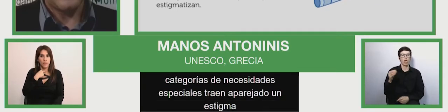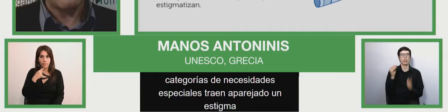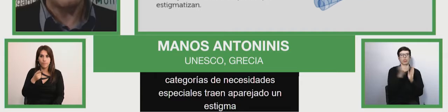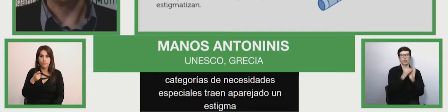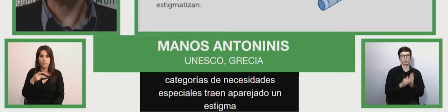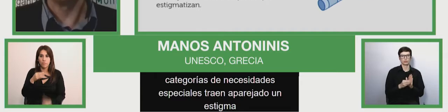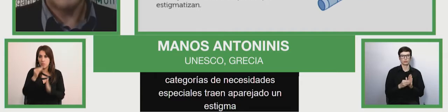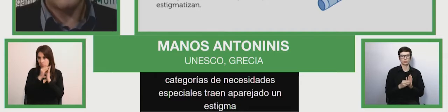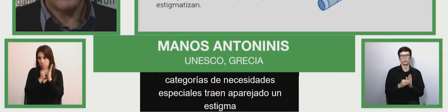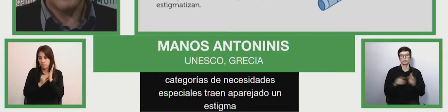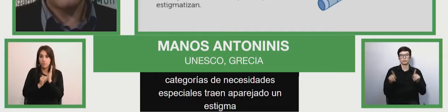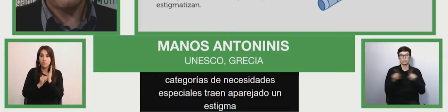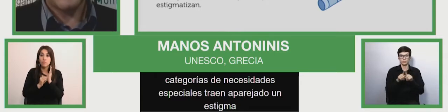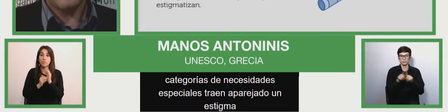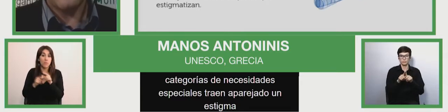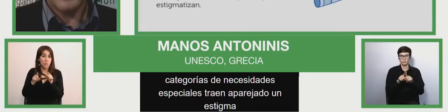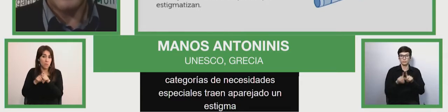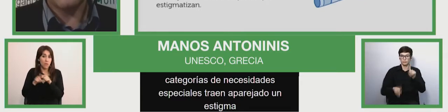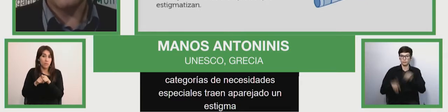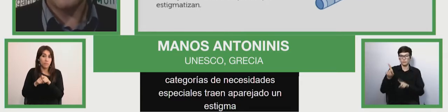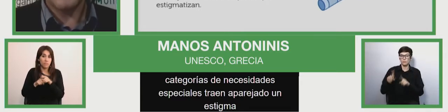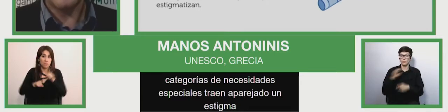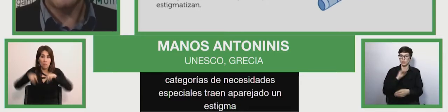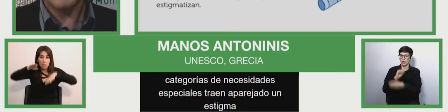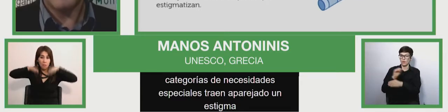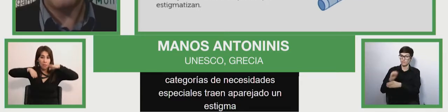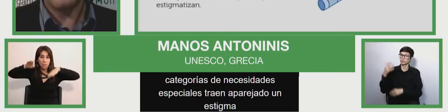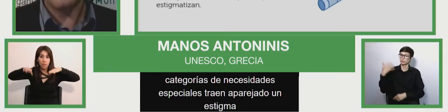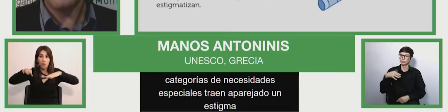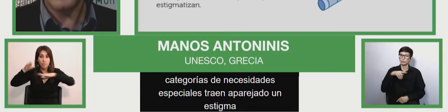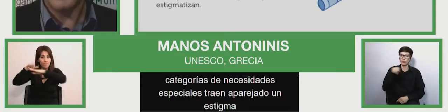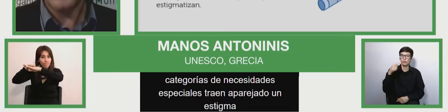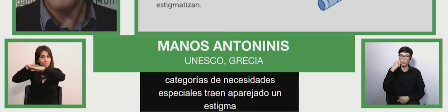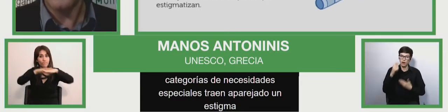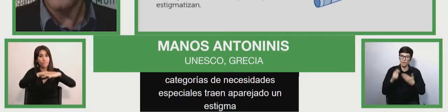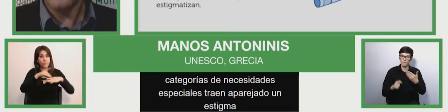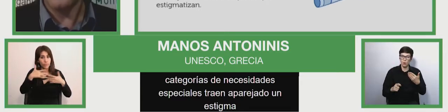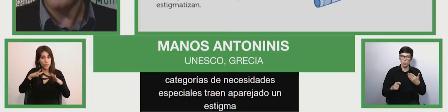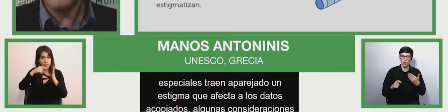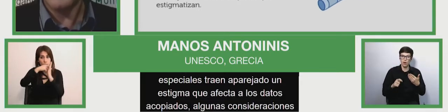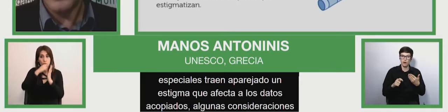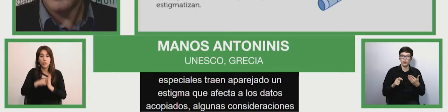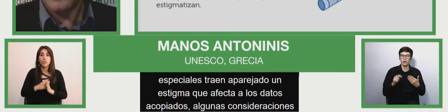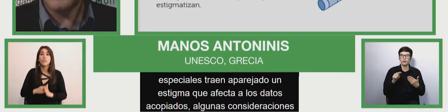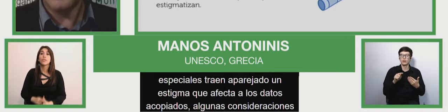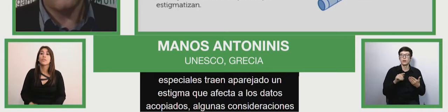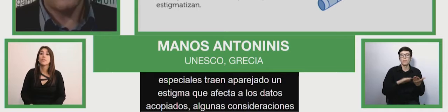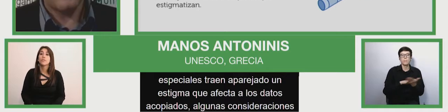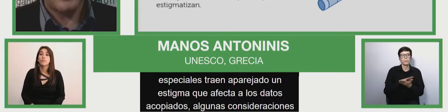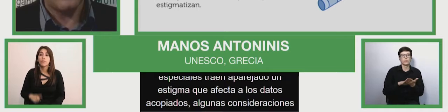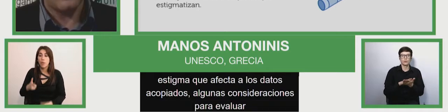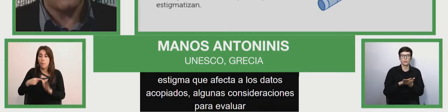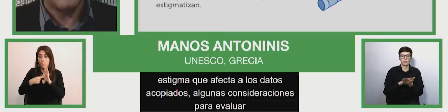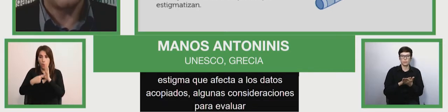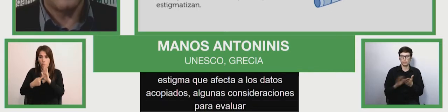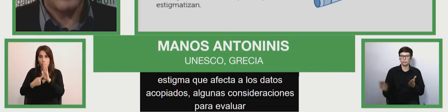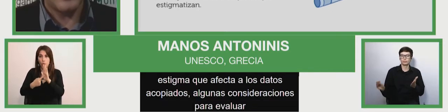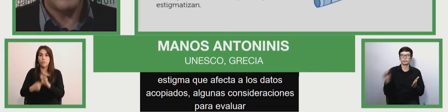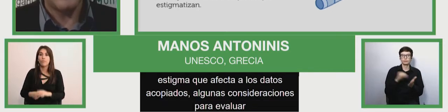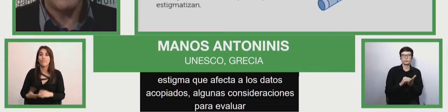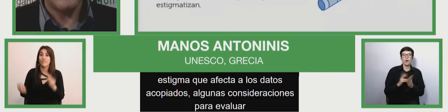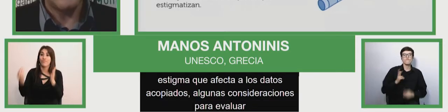Algunas consideraciones para evaluar las consecuencias de la aplicación de etiquetas son si se asignan formal o